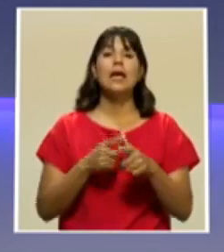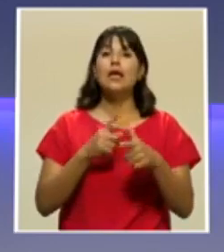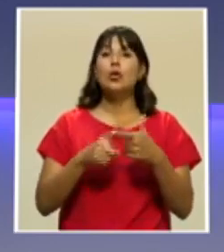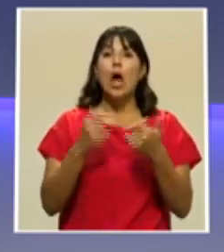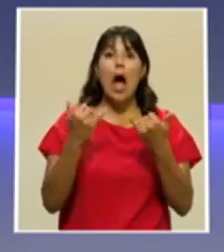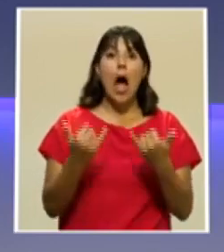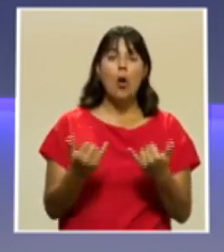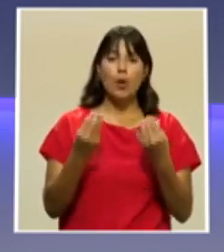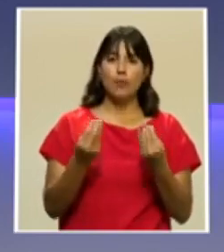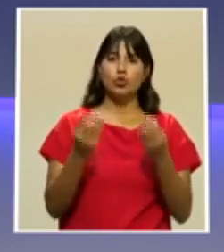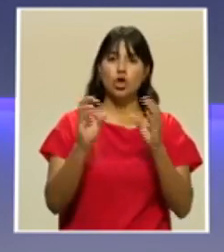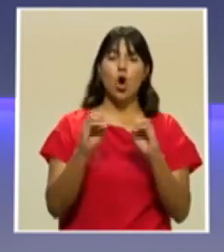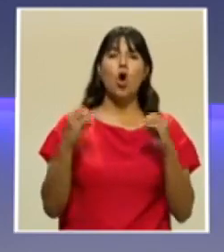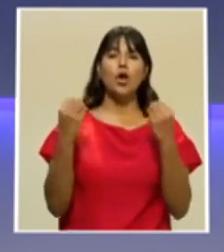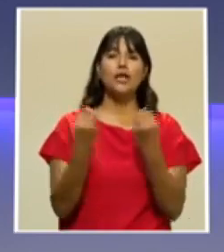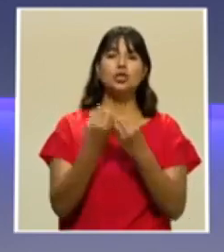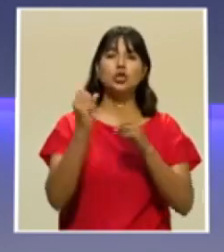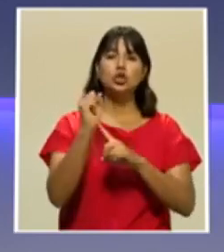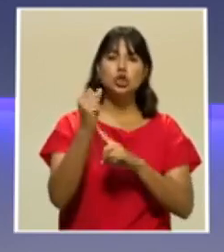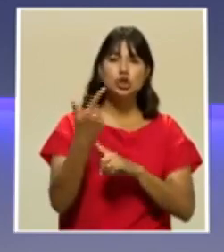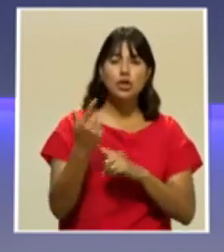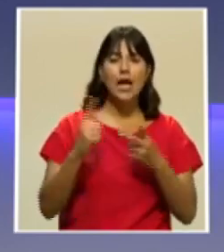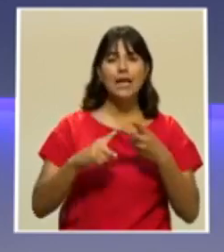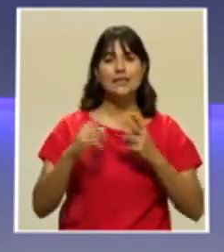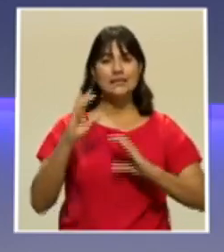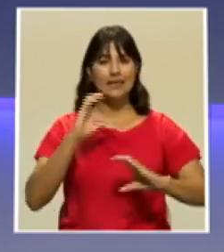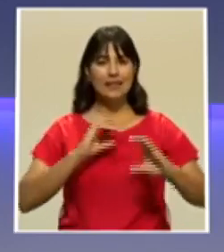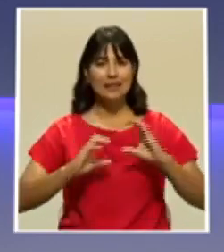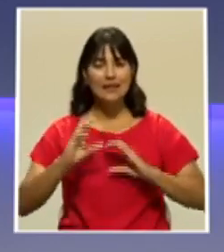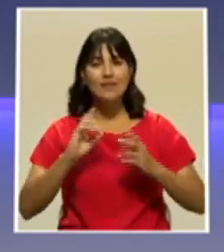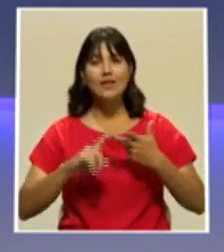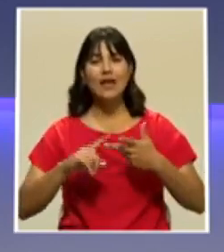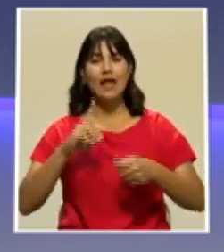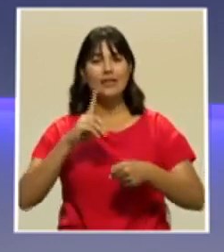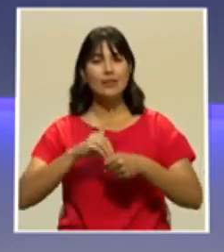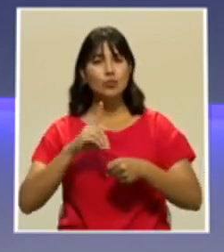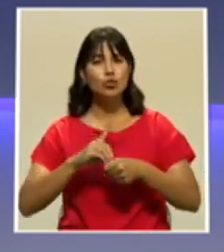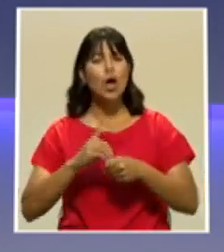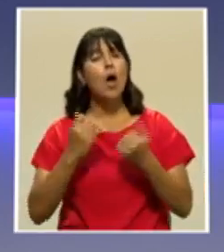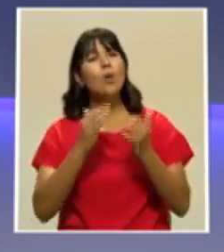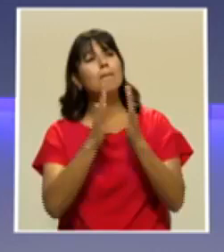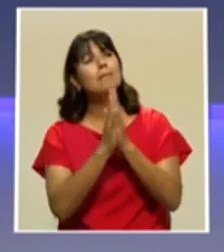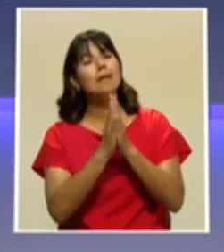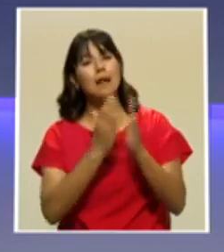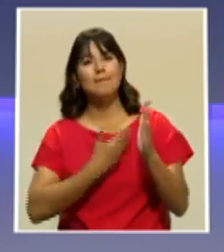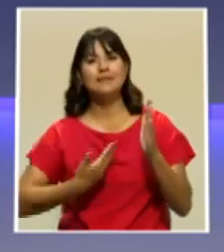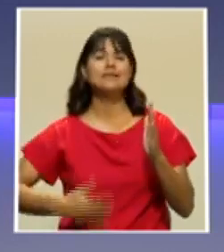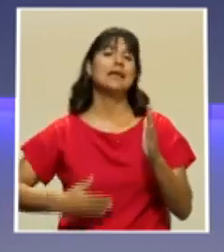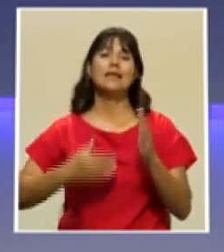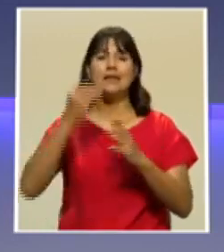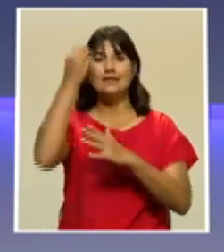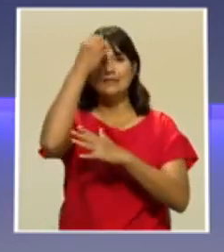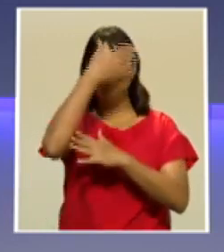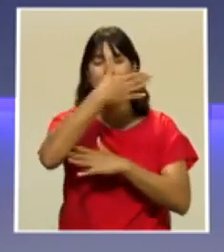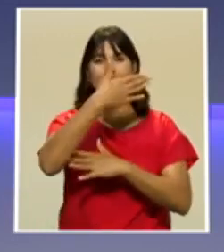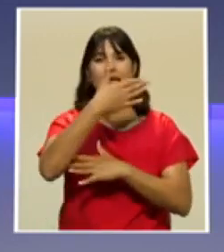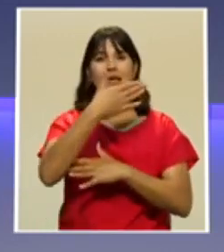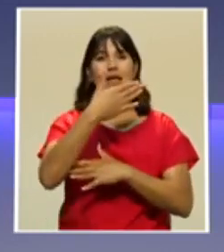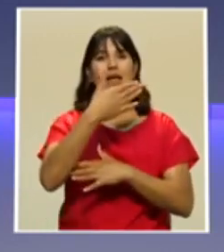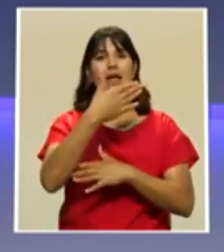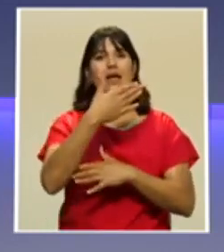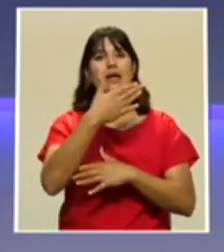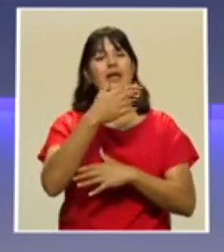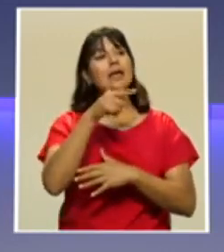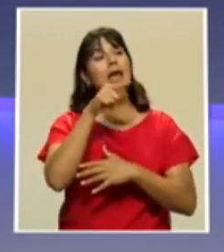científicas y un grupo de diputados le piden al presidente Carlos Alvarado que ejerza su